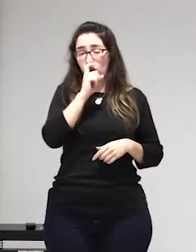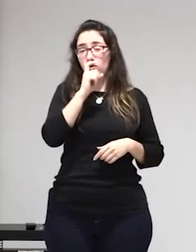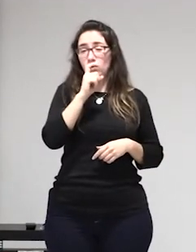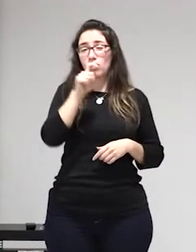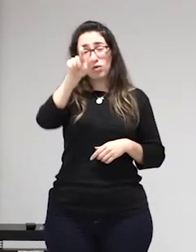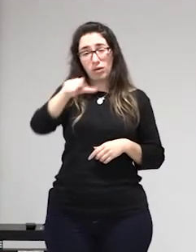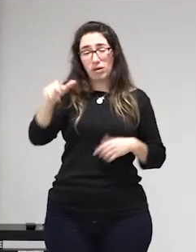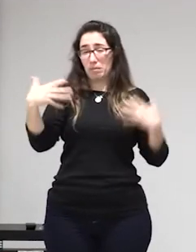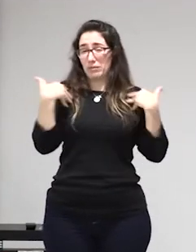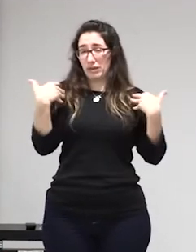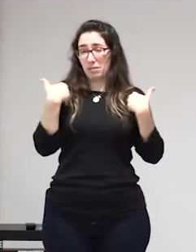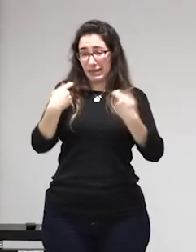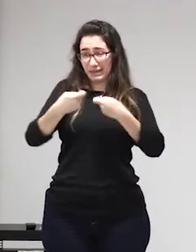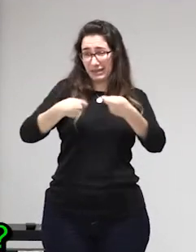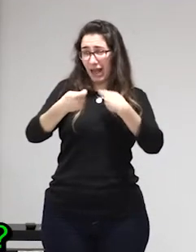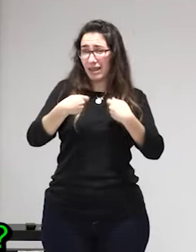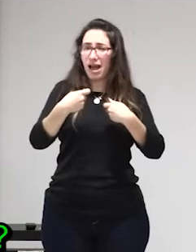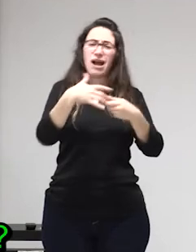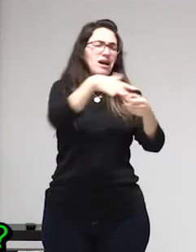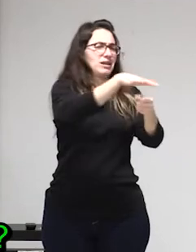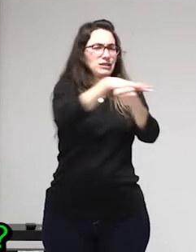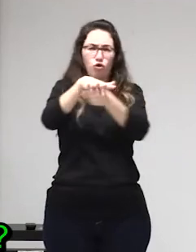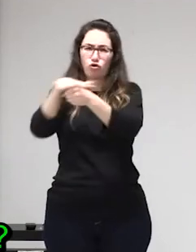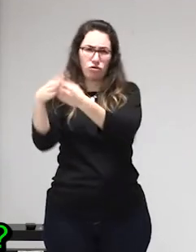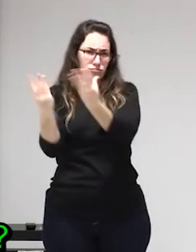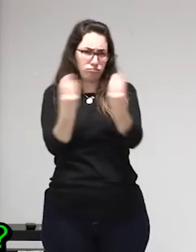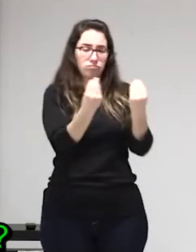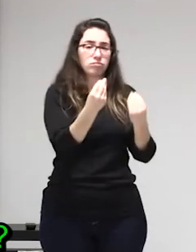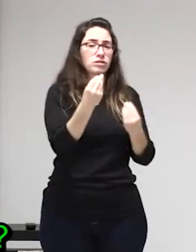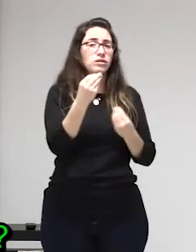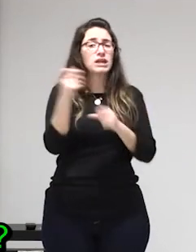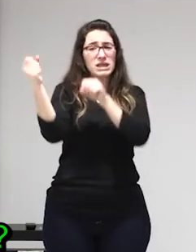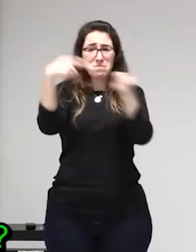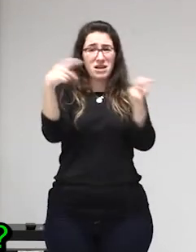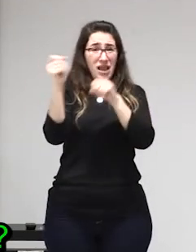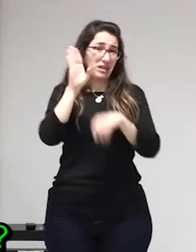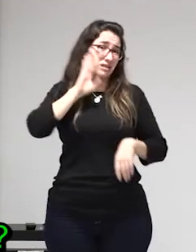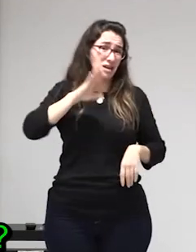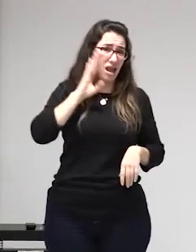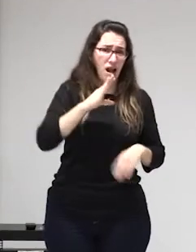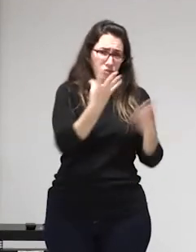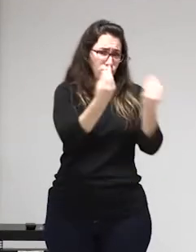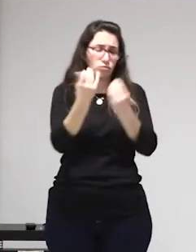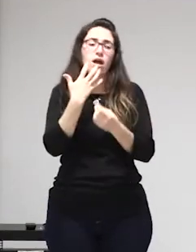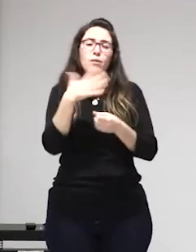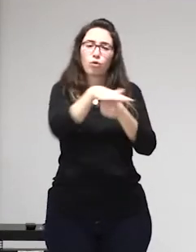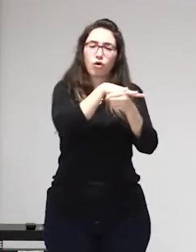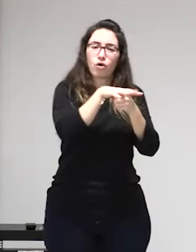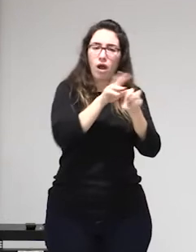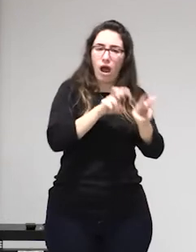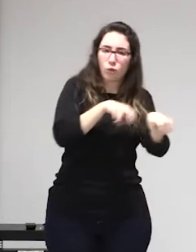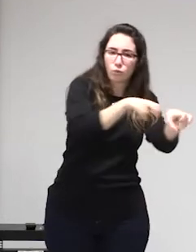que delito ha cometido como ha dañado la integridad física y psicológica de otra persona vale